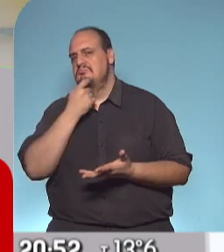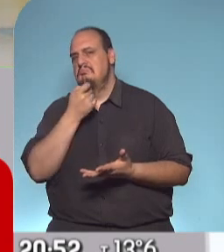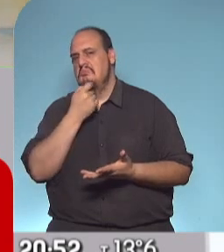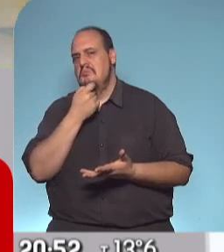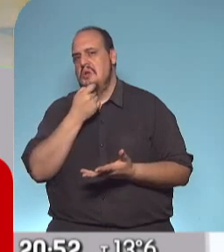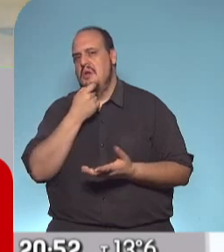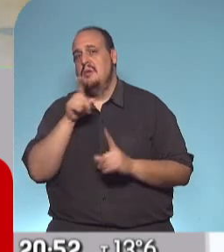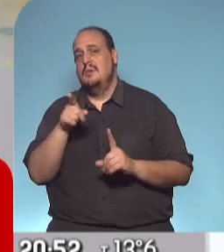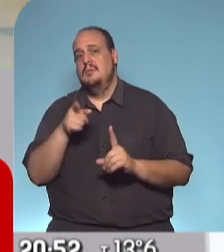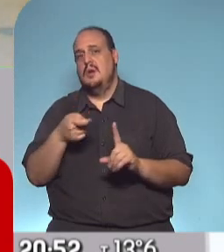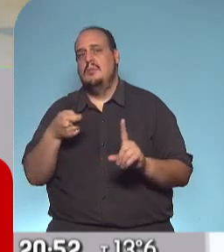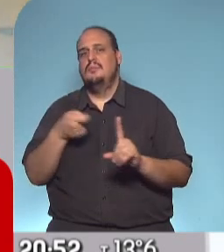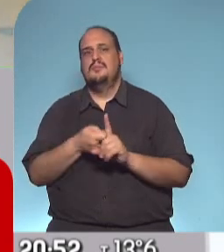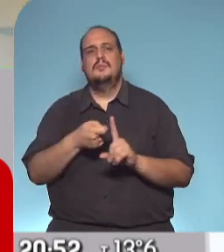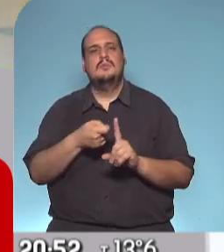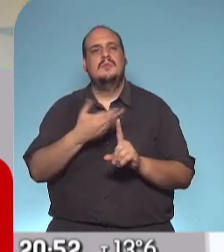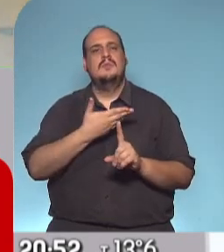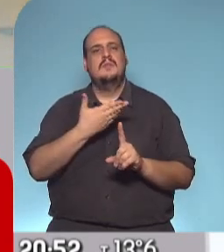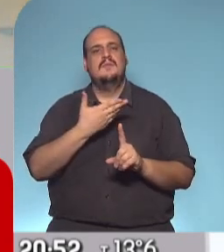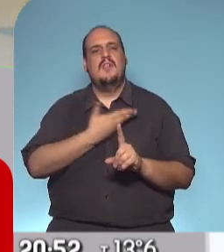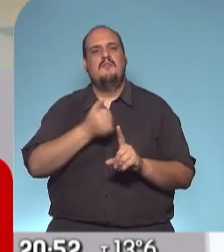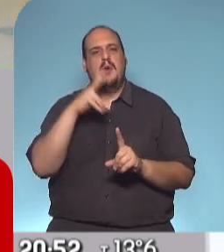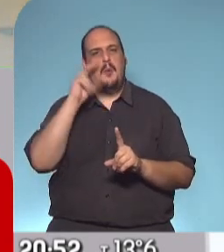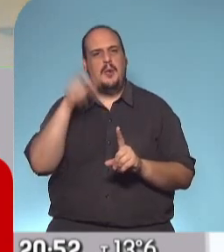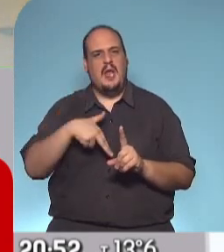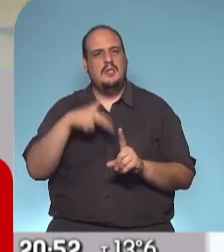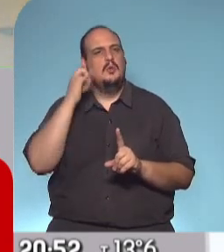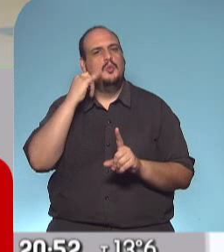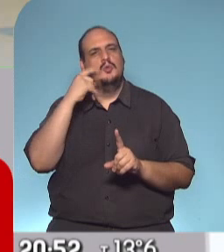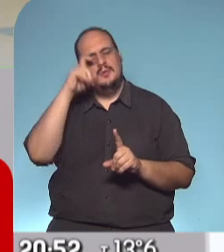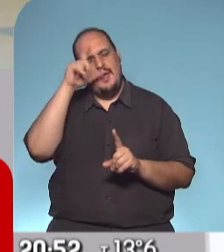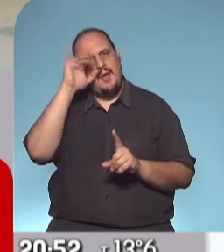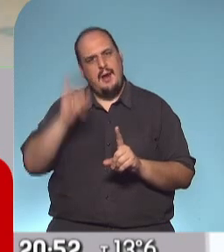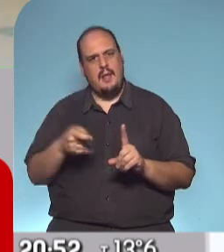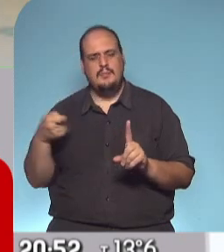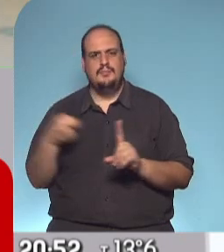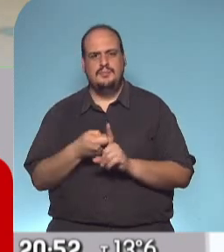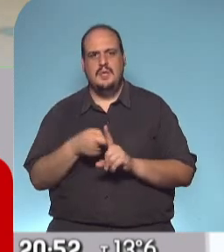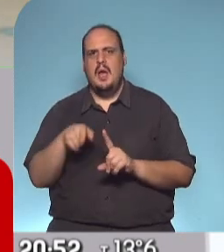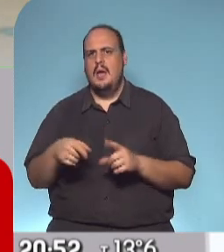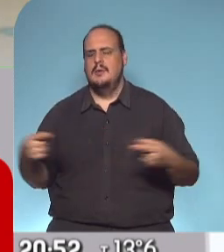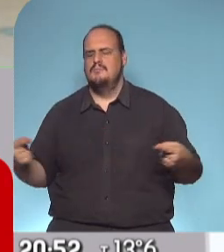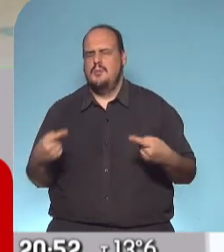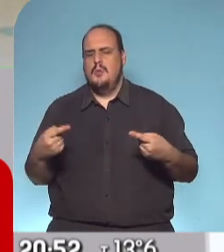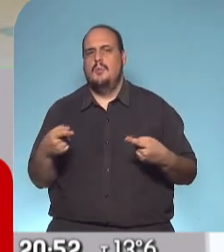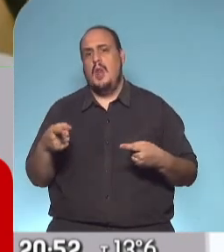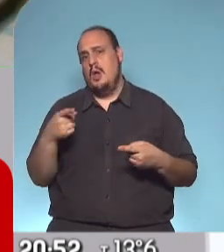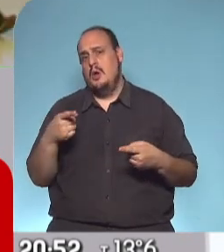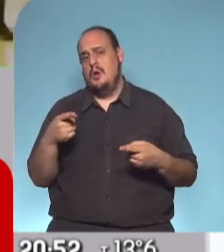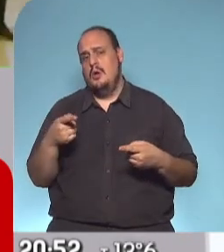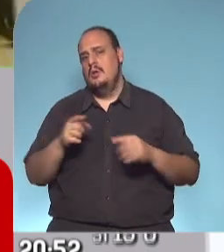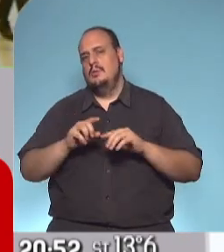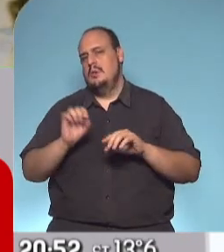luego del asesinato de Fabián Gutiérrez. Todo ese fuego cruzado, hay un momento que queda de lado porque se entiende cuál es la prioridad. Si